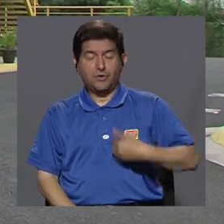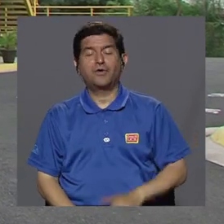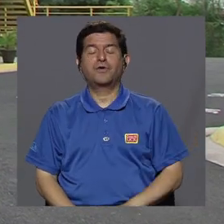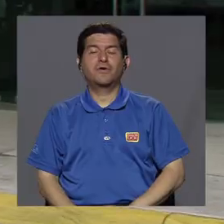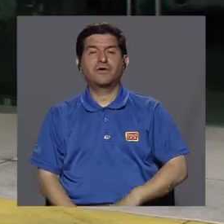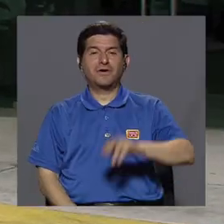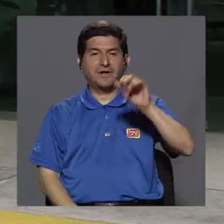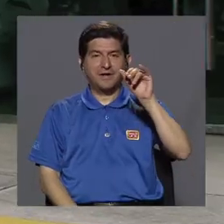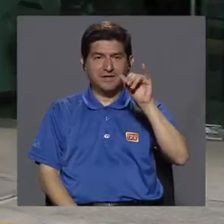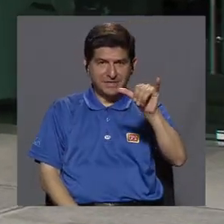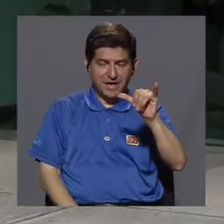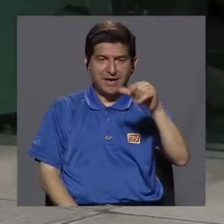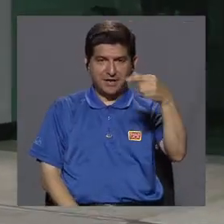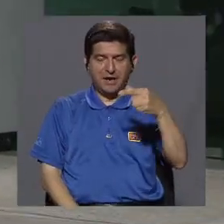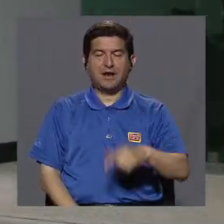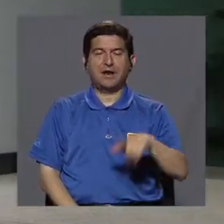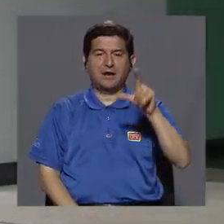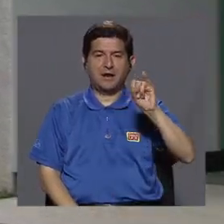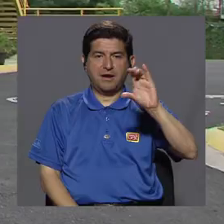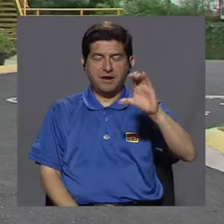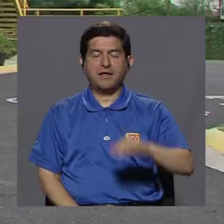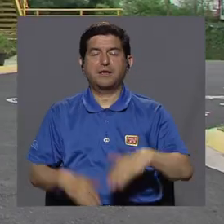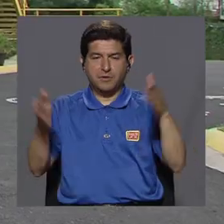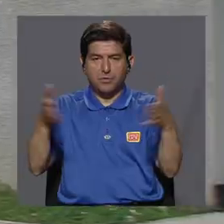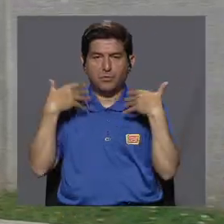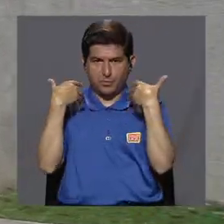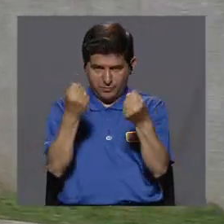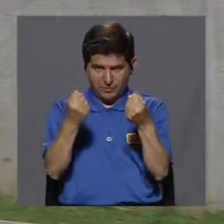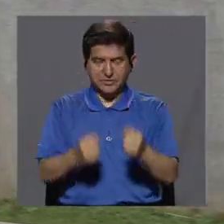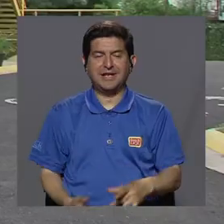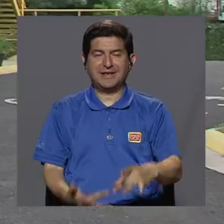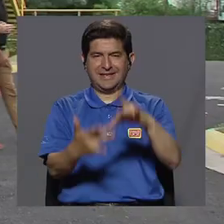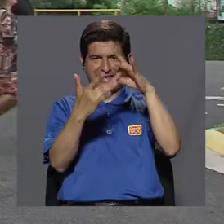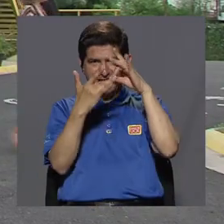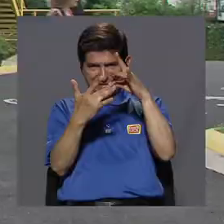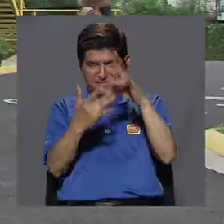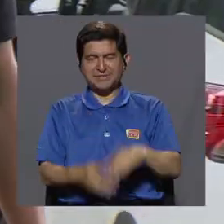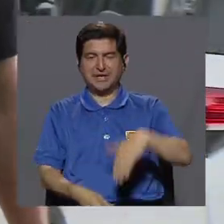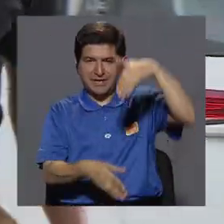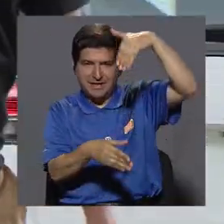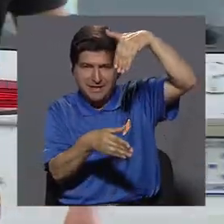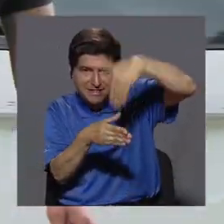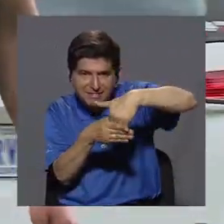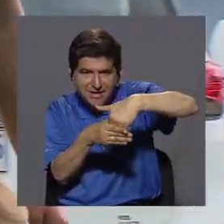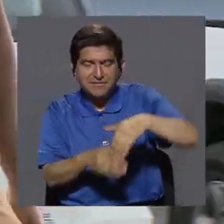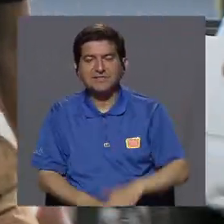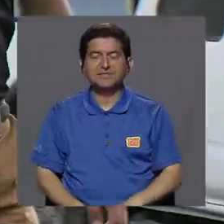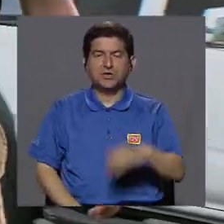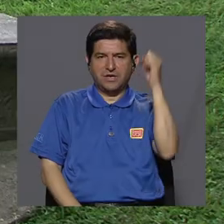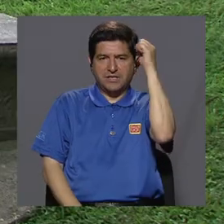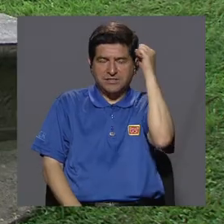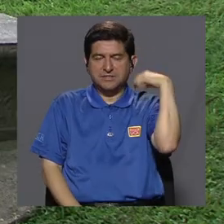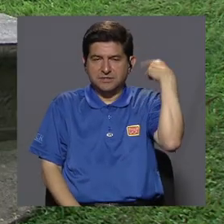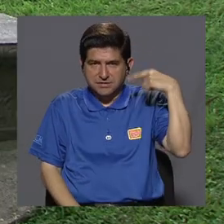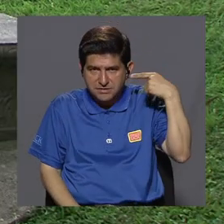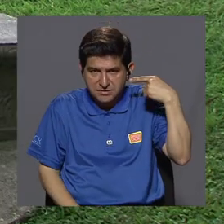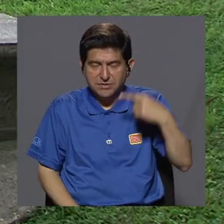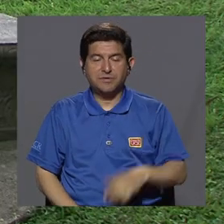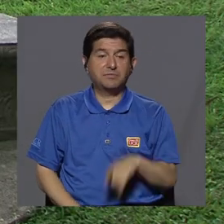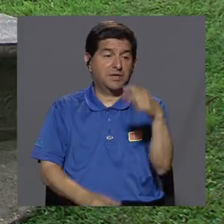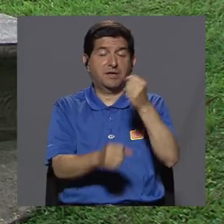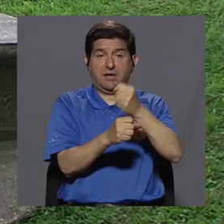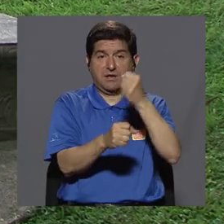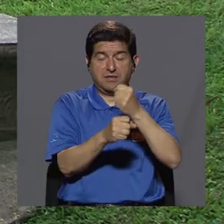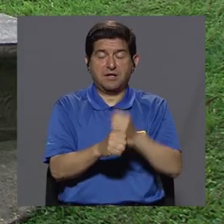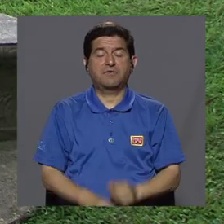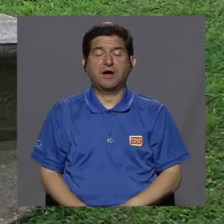Jainer Gutiérrez, él es licenciado en promoción de la salud con especialidad en intervención en síndromes demenciales. Él